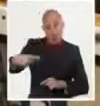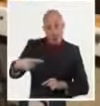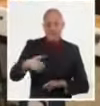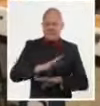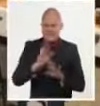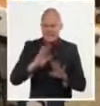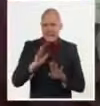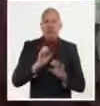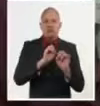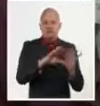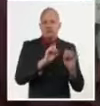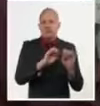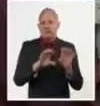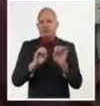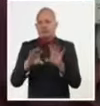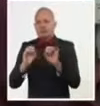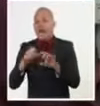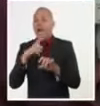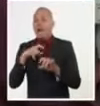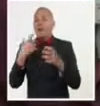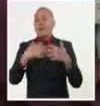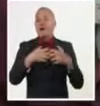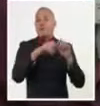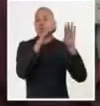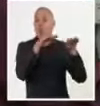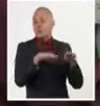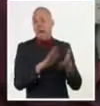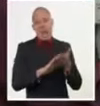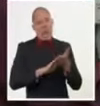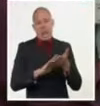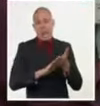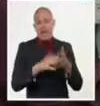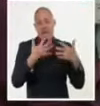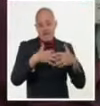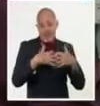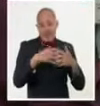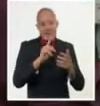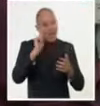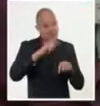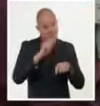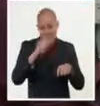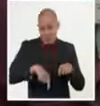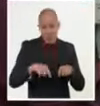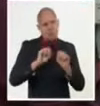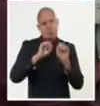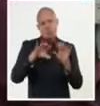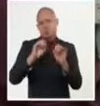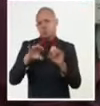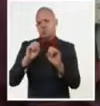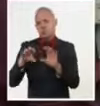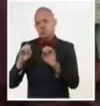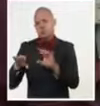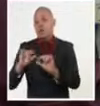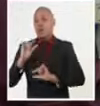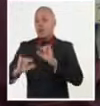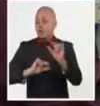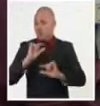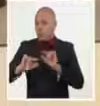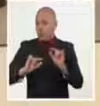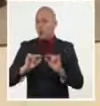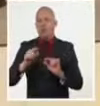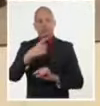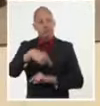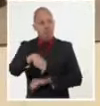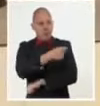café no permanezca en los almacenes y a la vez también de conjunto con los distribuidores montando sistemas de distribución para que la población reciba lo antes posible de su